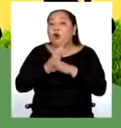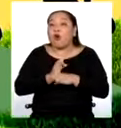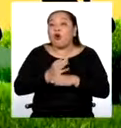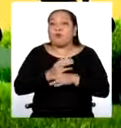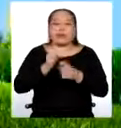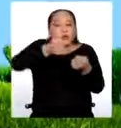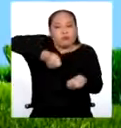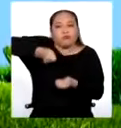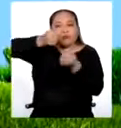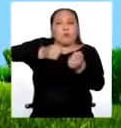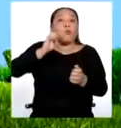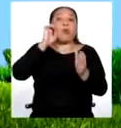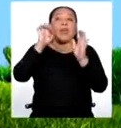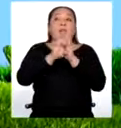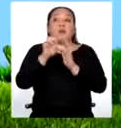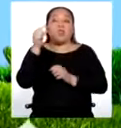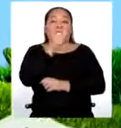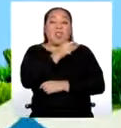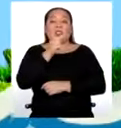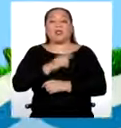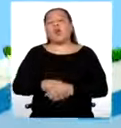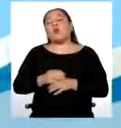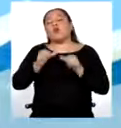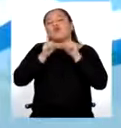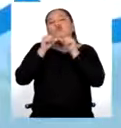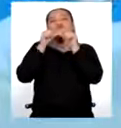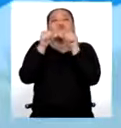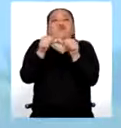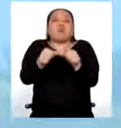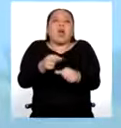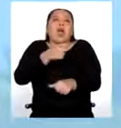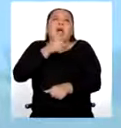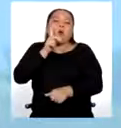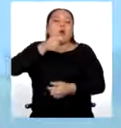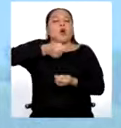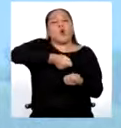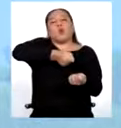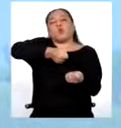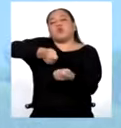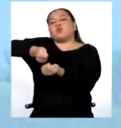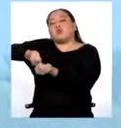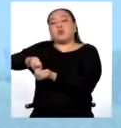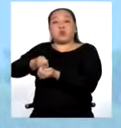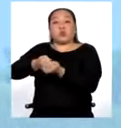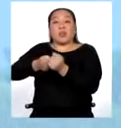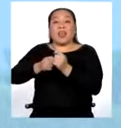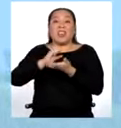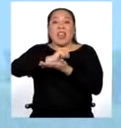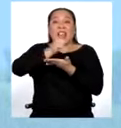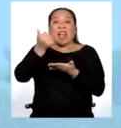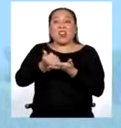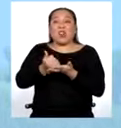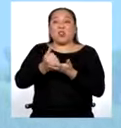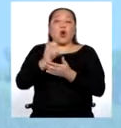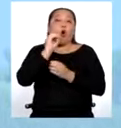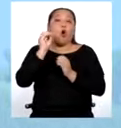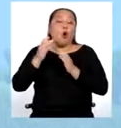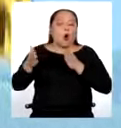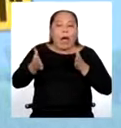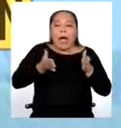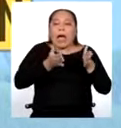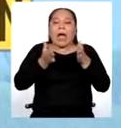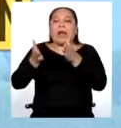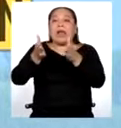Por ejemplo, cuando Hugo mantiene constantemente inundando las cosechas del arroz o el riesgo por canales que originan